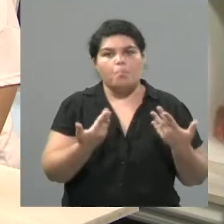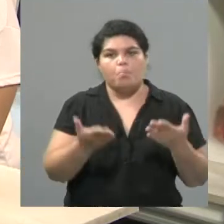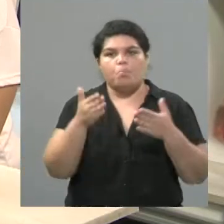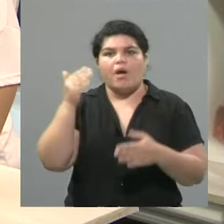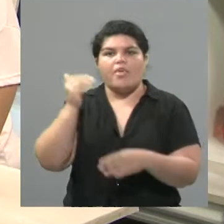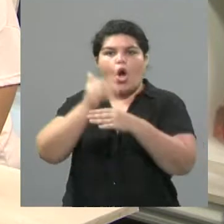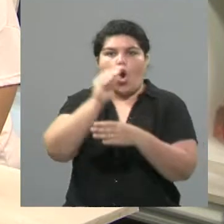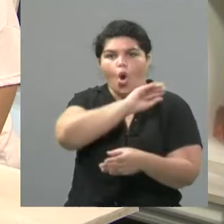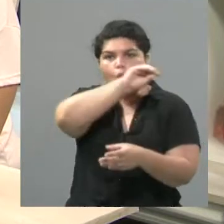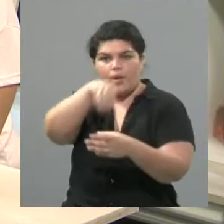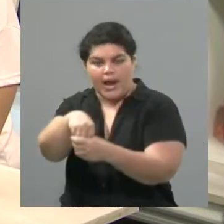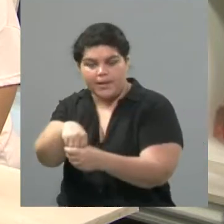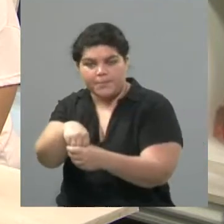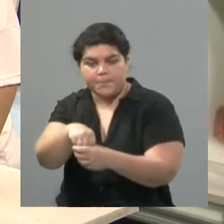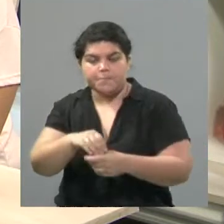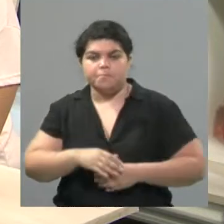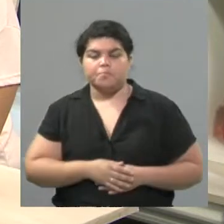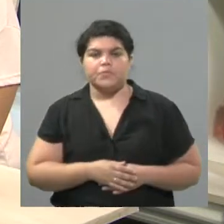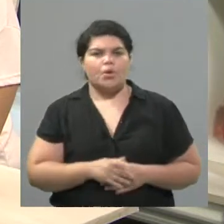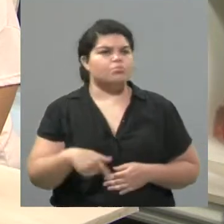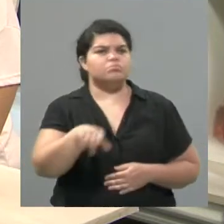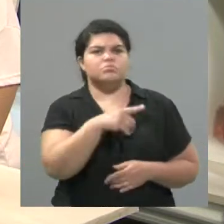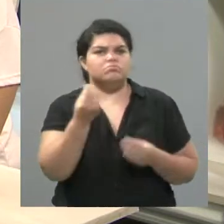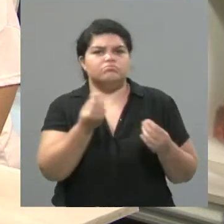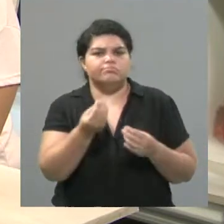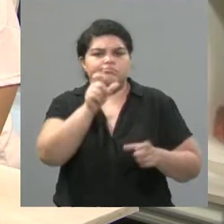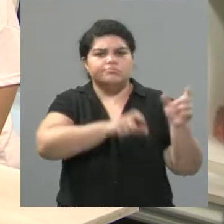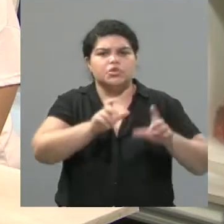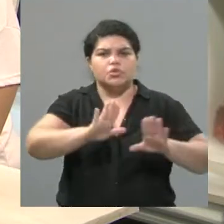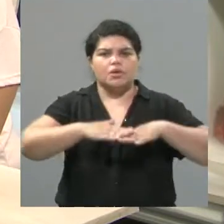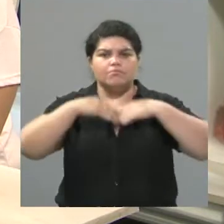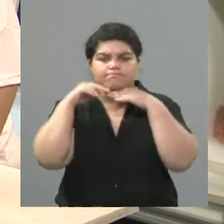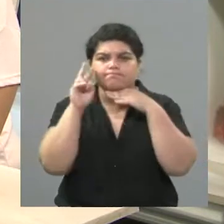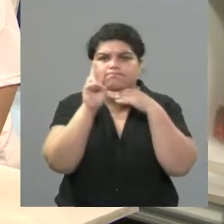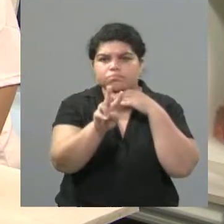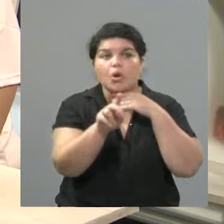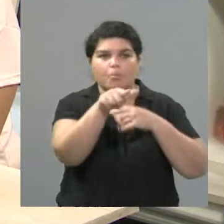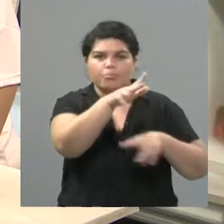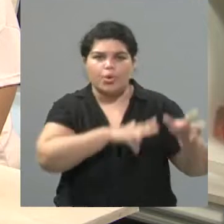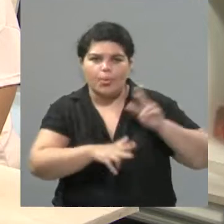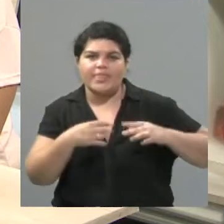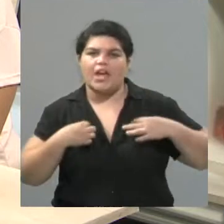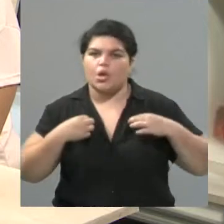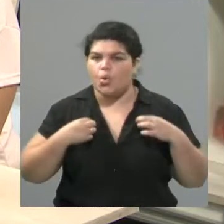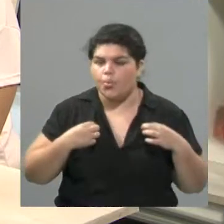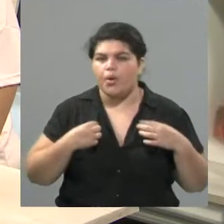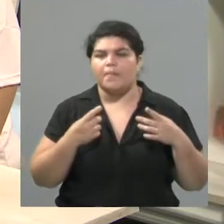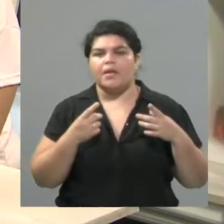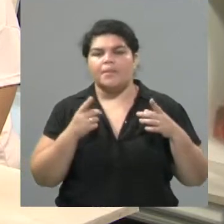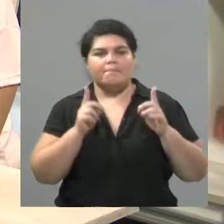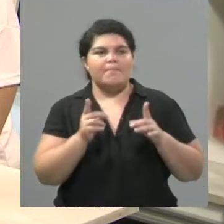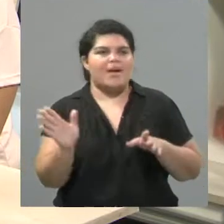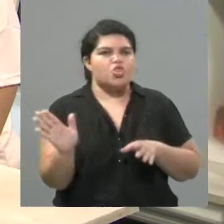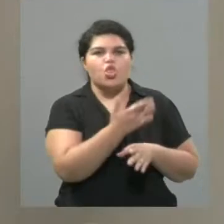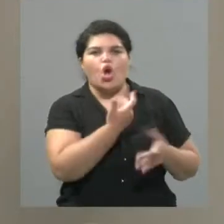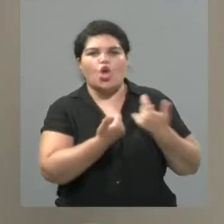va a ver, digo, en el escenario, a nivel de escenografía, recién nos marcaban lo de la vestimenta, pero sin spoilear siempre decimos lo mismo cuando